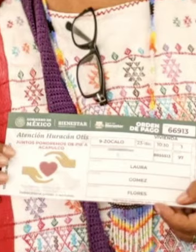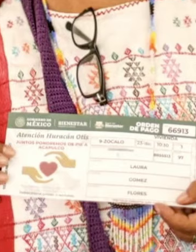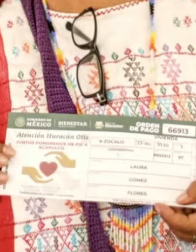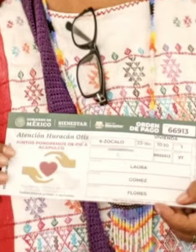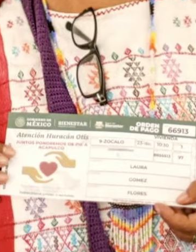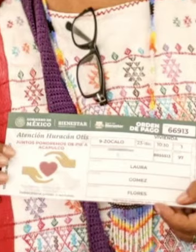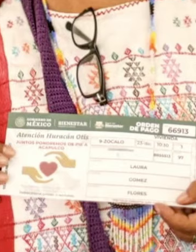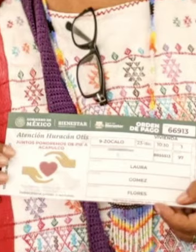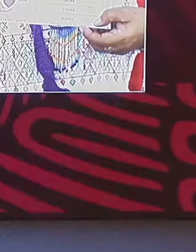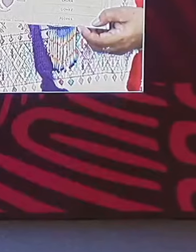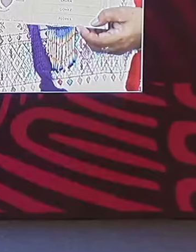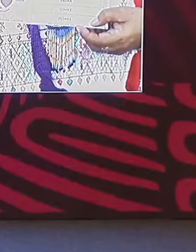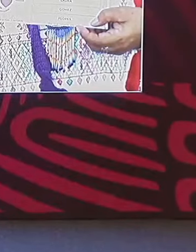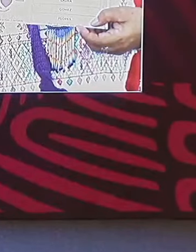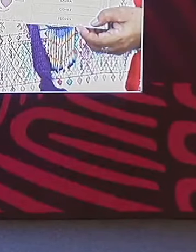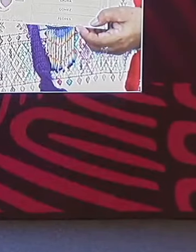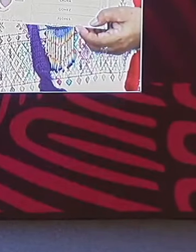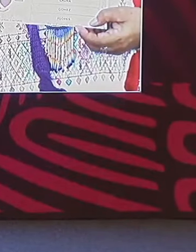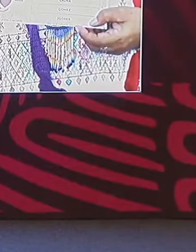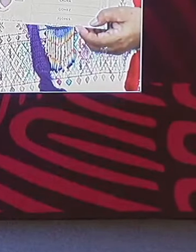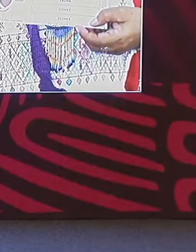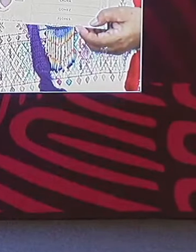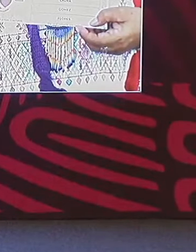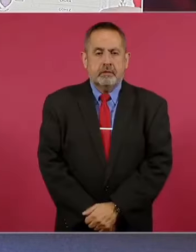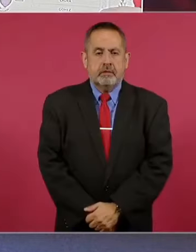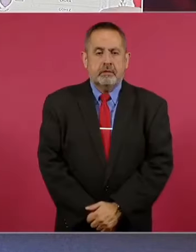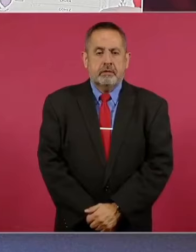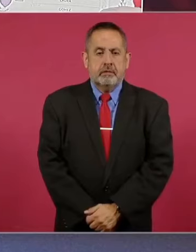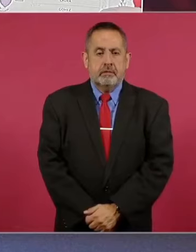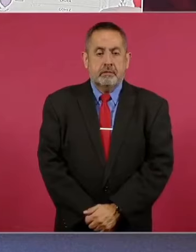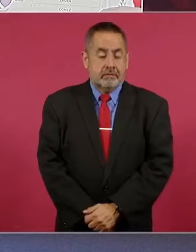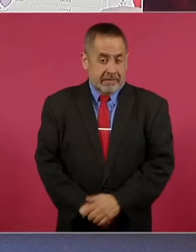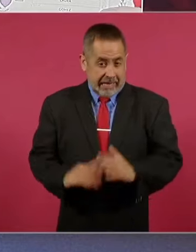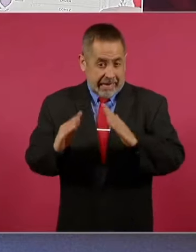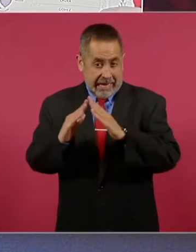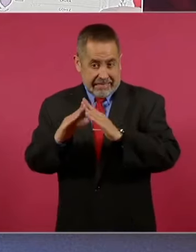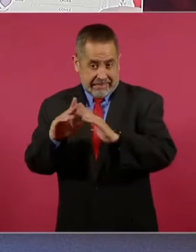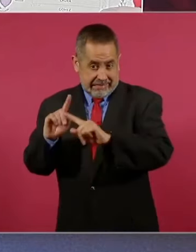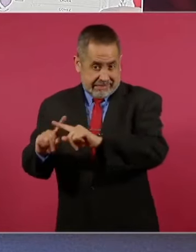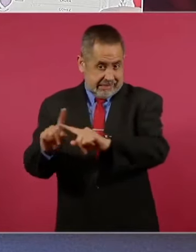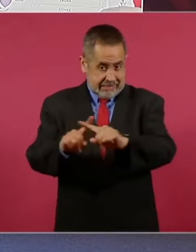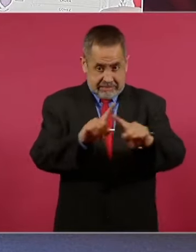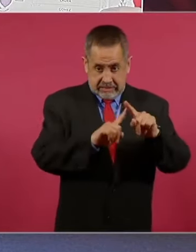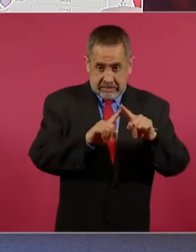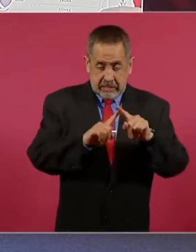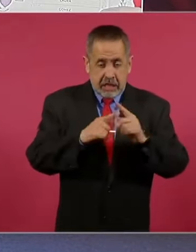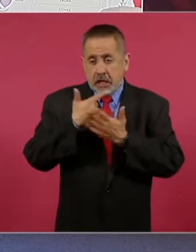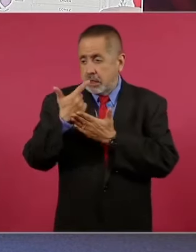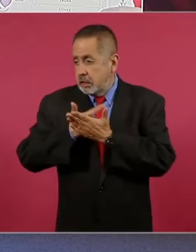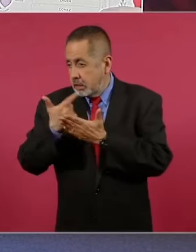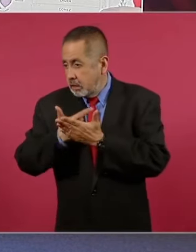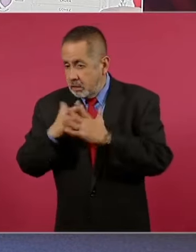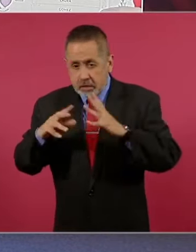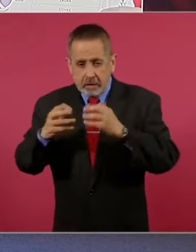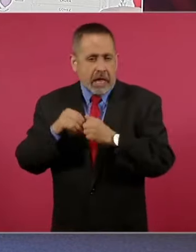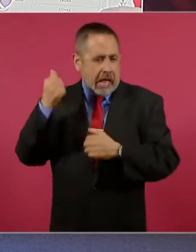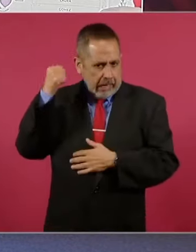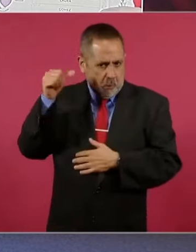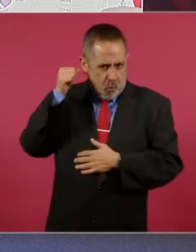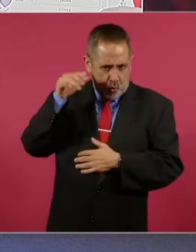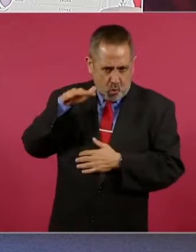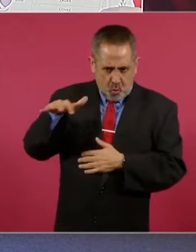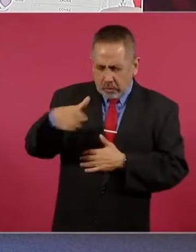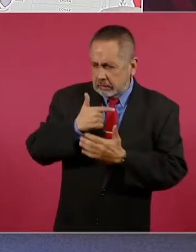De todos los hogares que se censaron en Acapulco, todos,